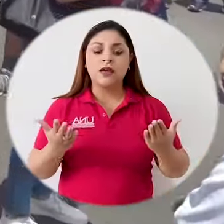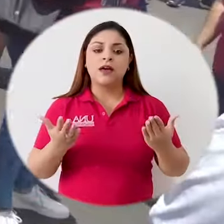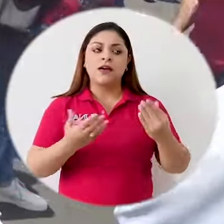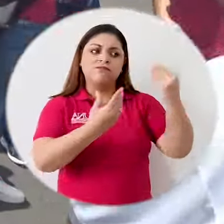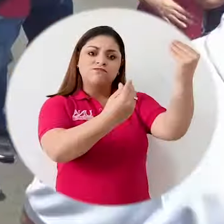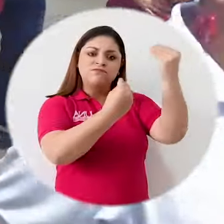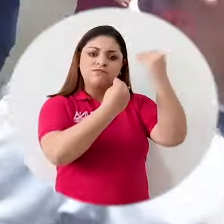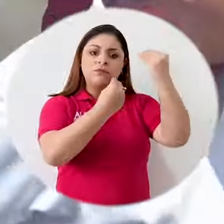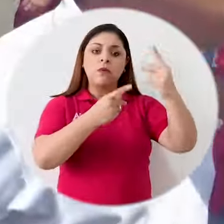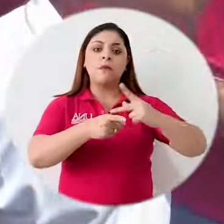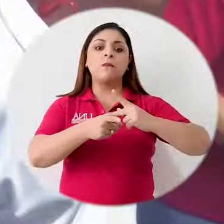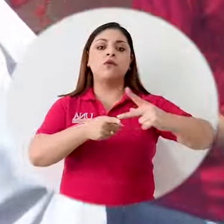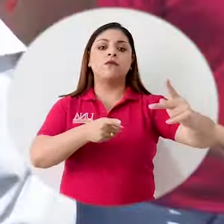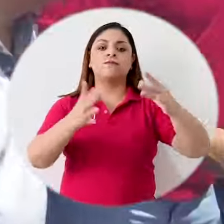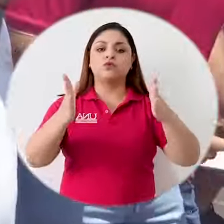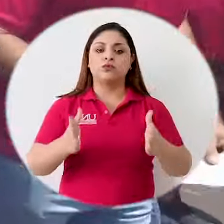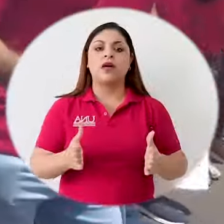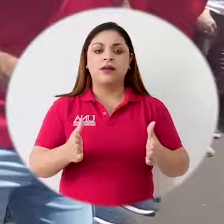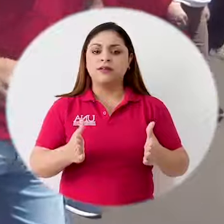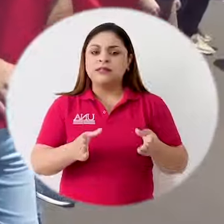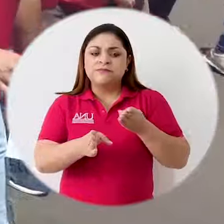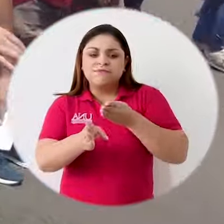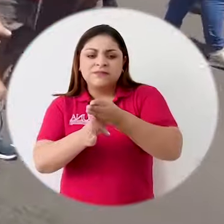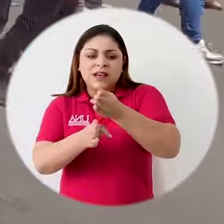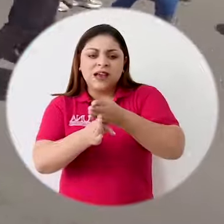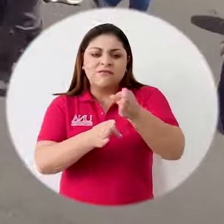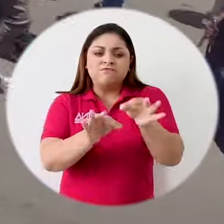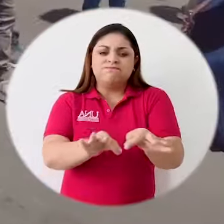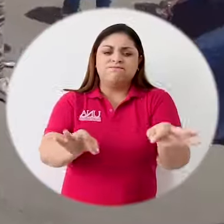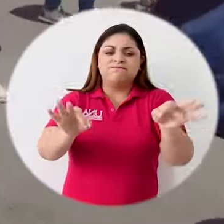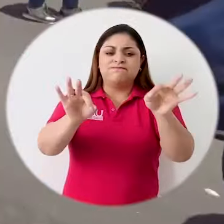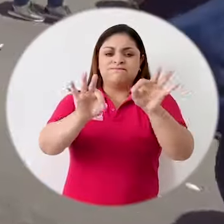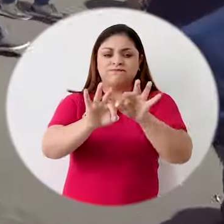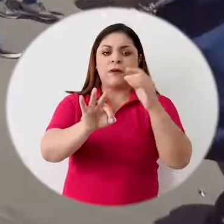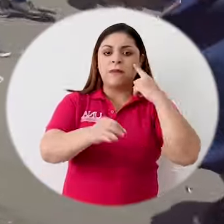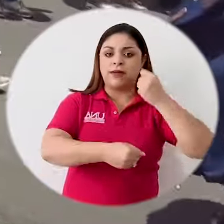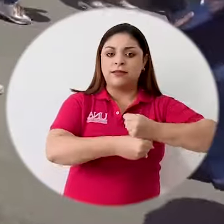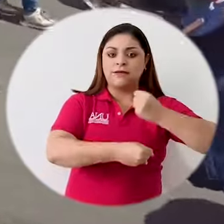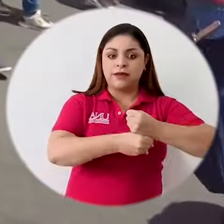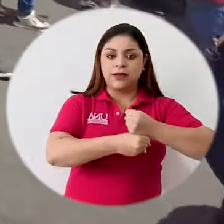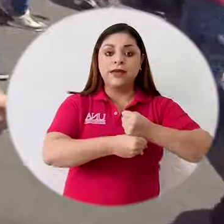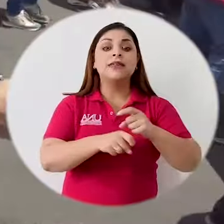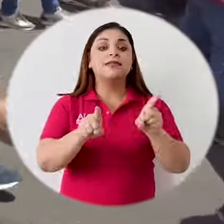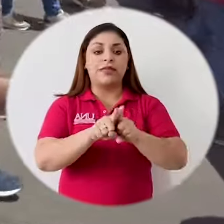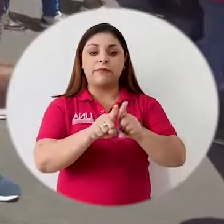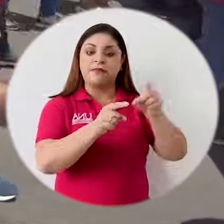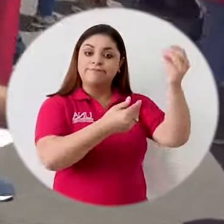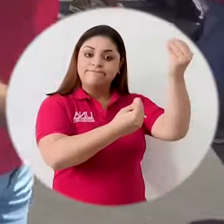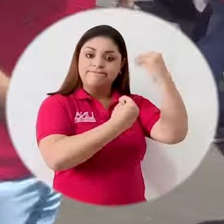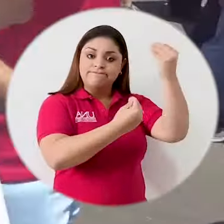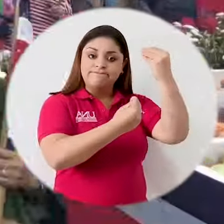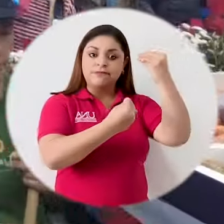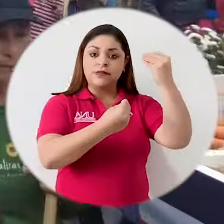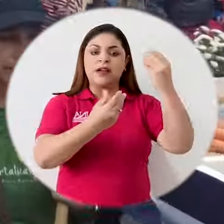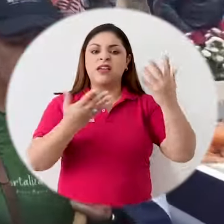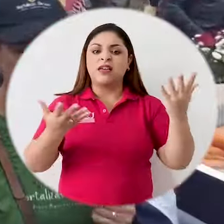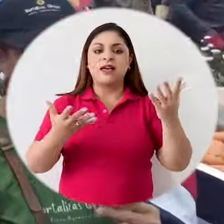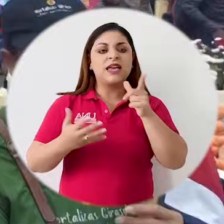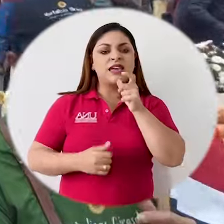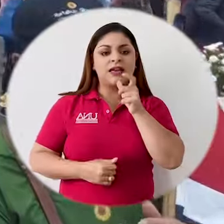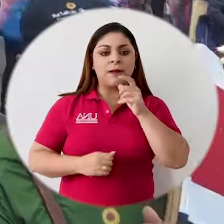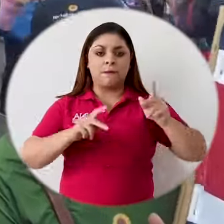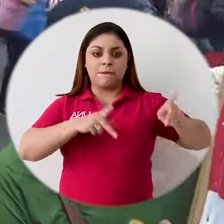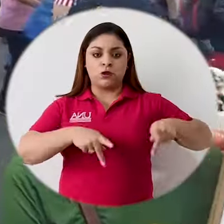formación de profesionales en las mayores exigencias y demandas del mercado, pero sobre todo la formación de ciudadanos que en